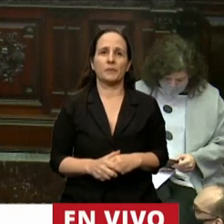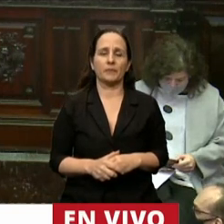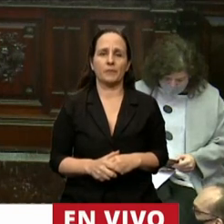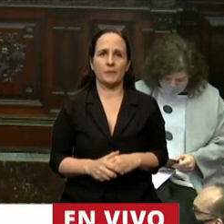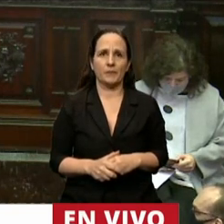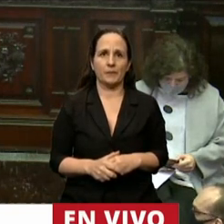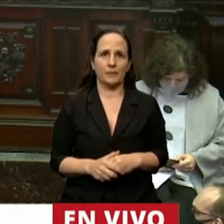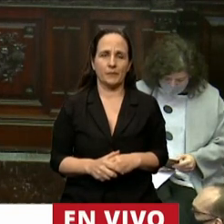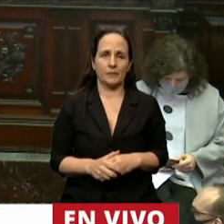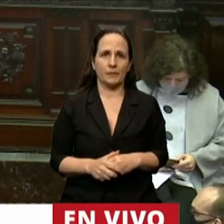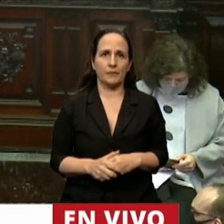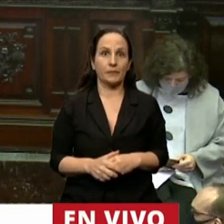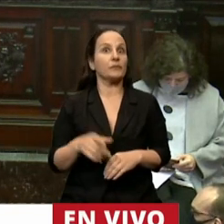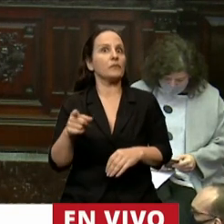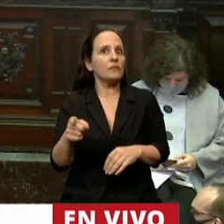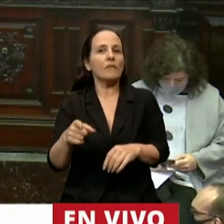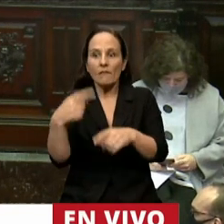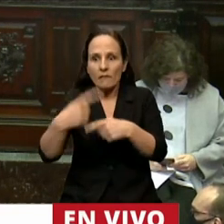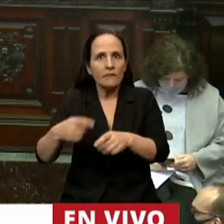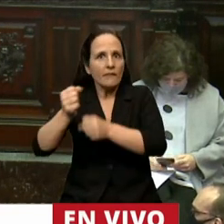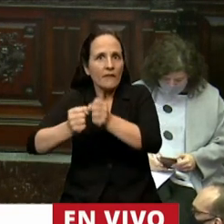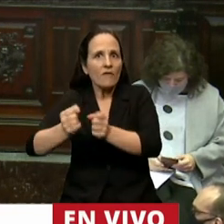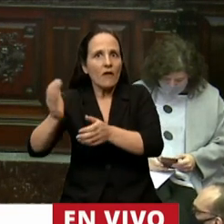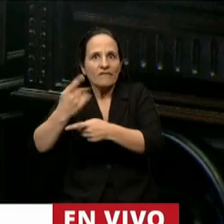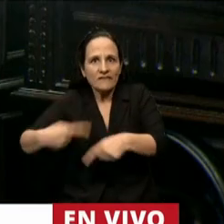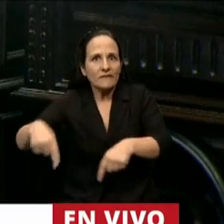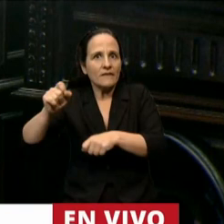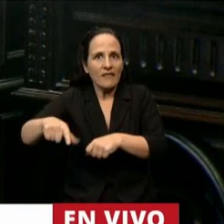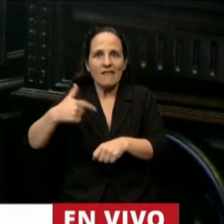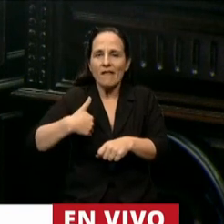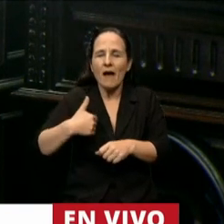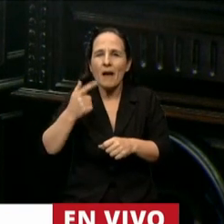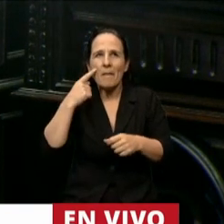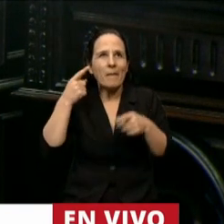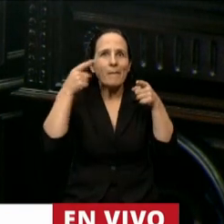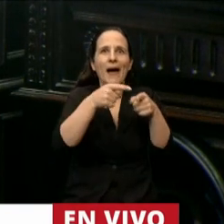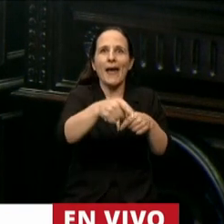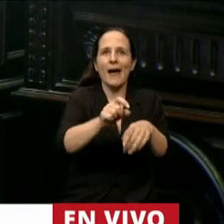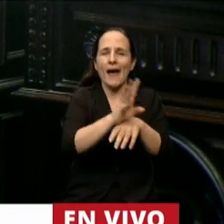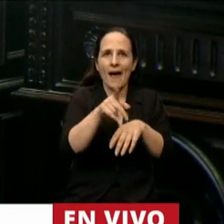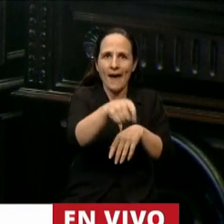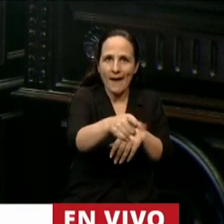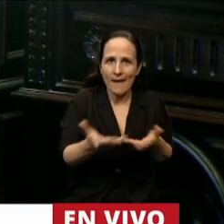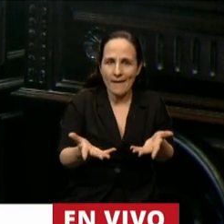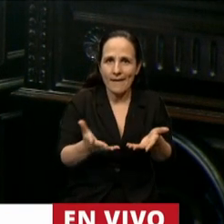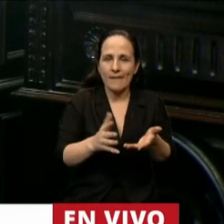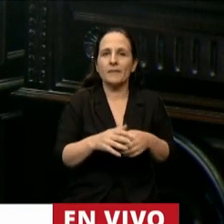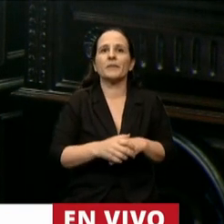reorientamos la producción nacional para dar respuestas a la emergencia creamos la unidad del coronavirus COVID-19